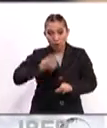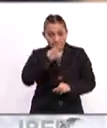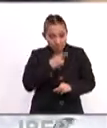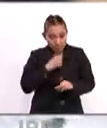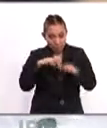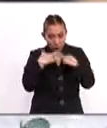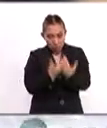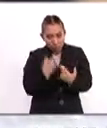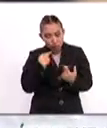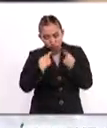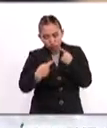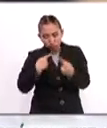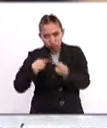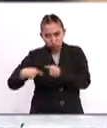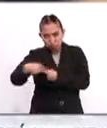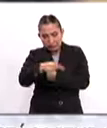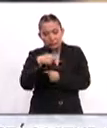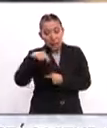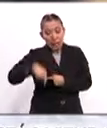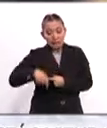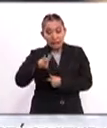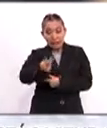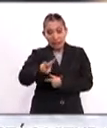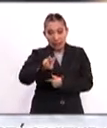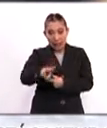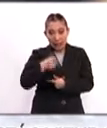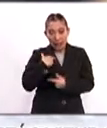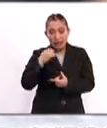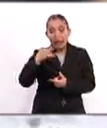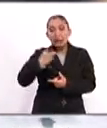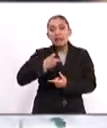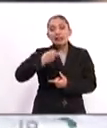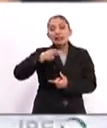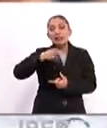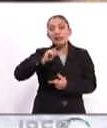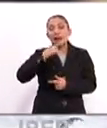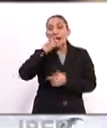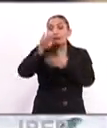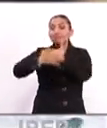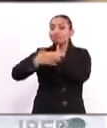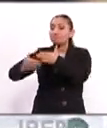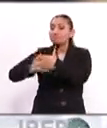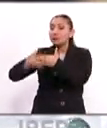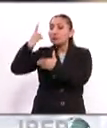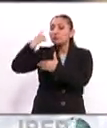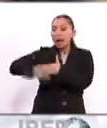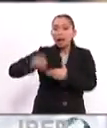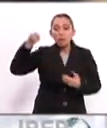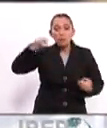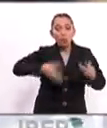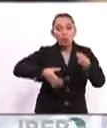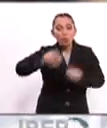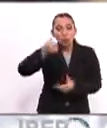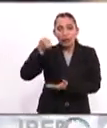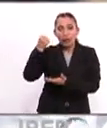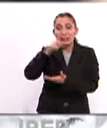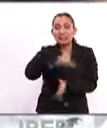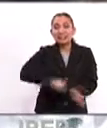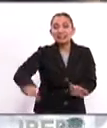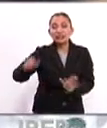en reunión que sostuve con ellos, que este viernes se hará en Ginebra el llamamiento para conseguir